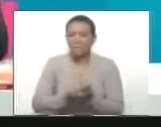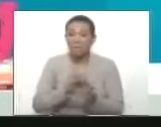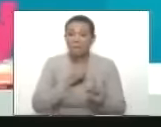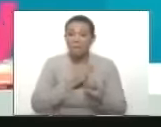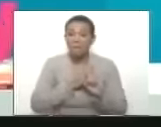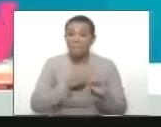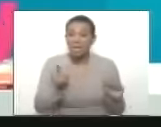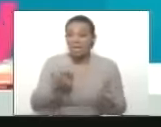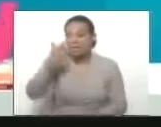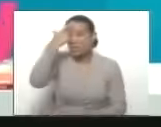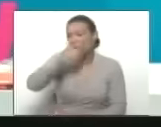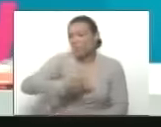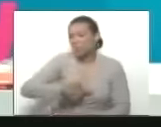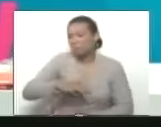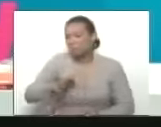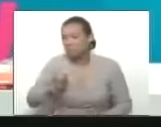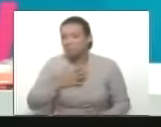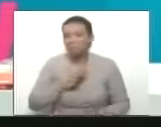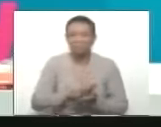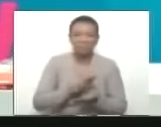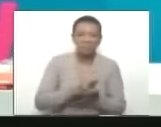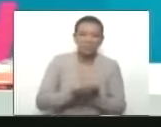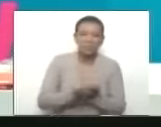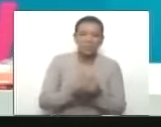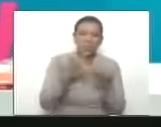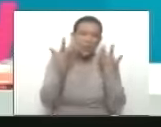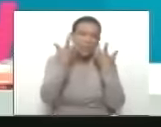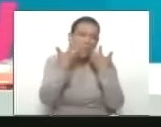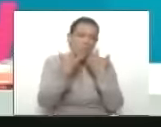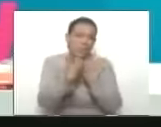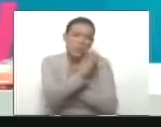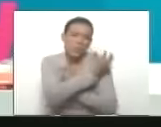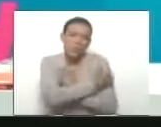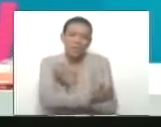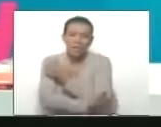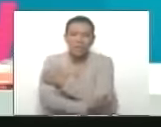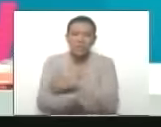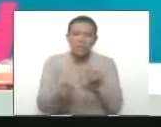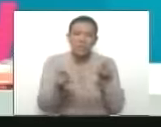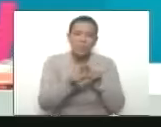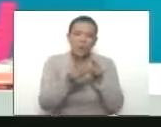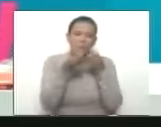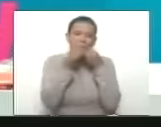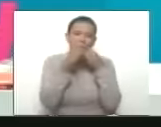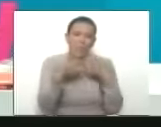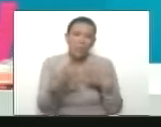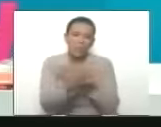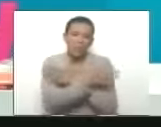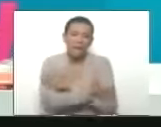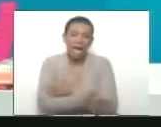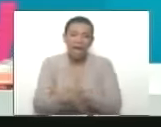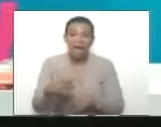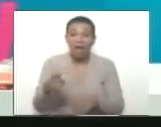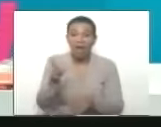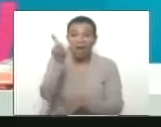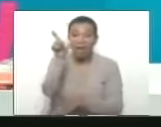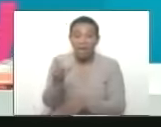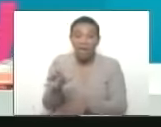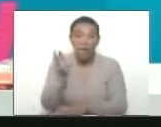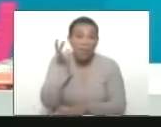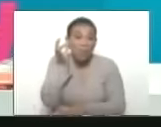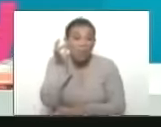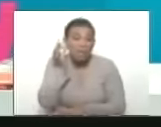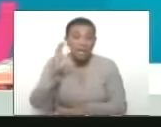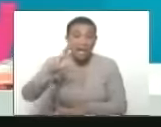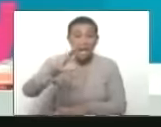Yo soy un peluche navideño, al lado de la mano de hierro de